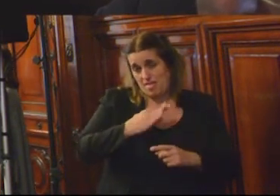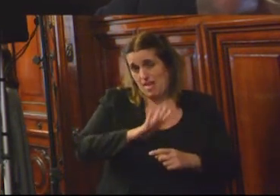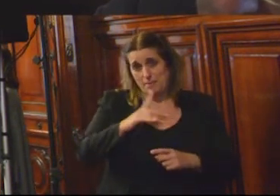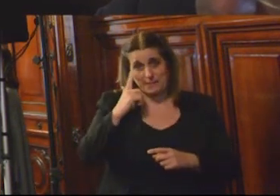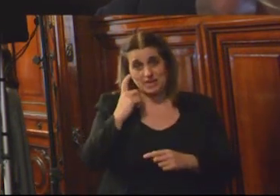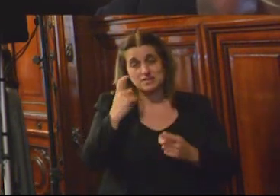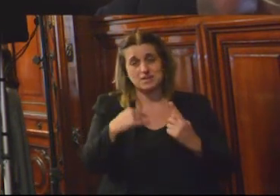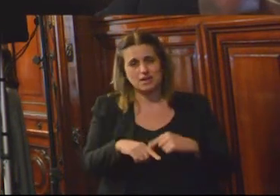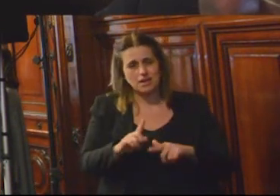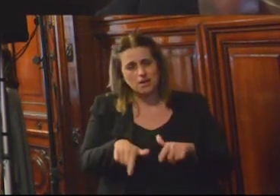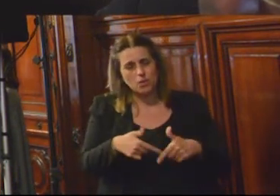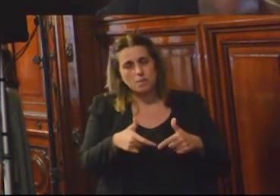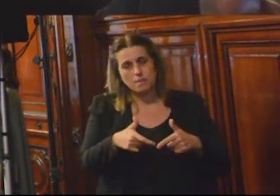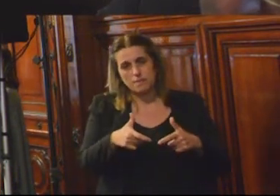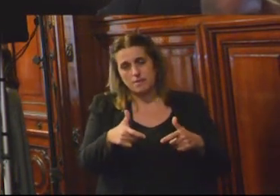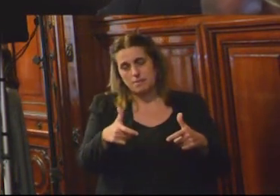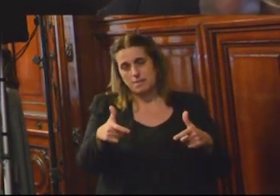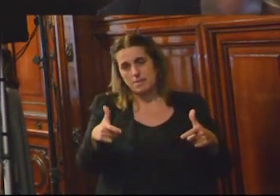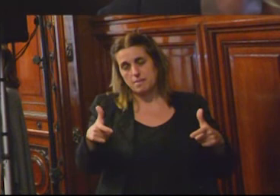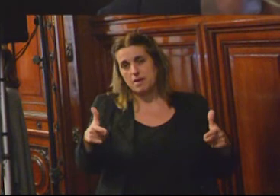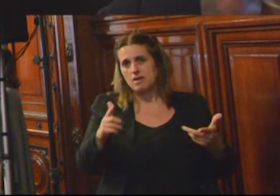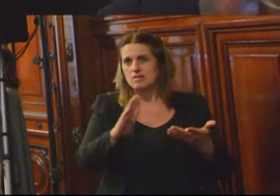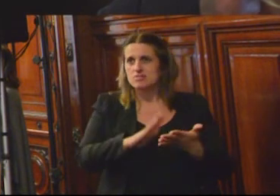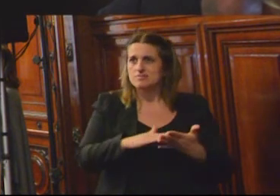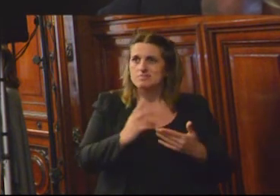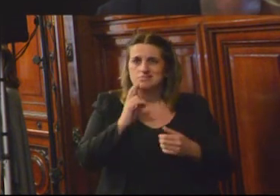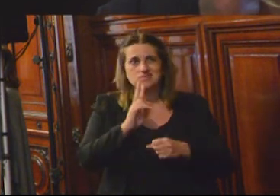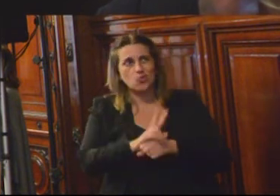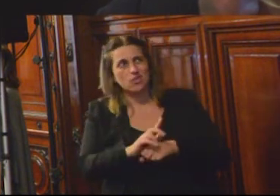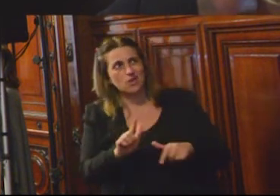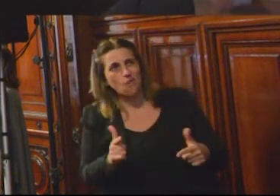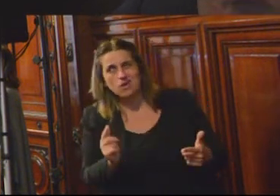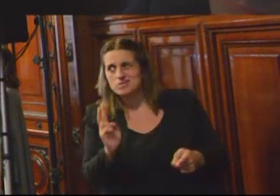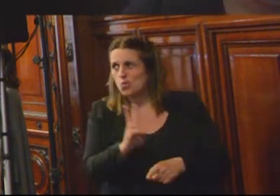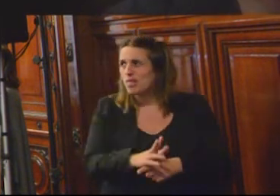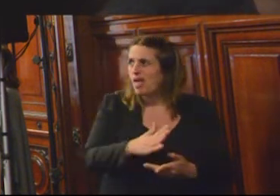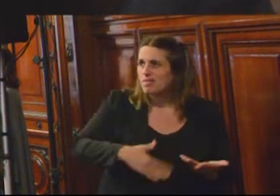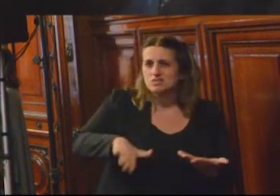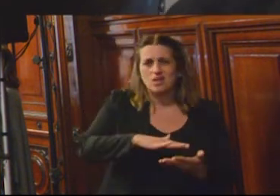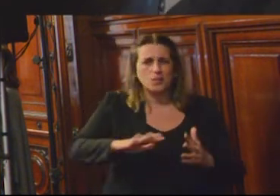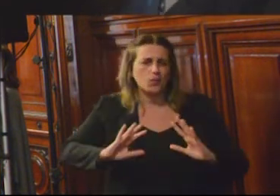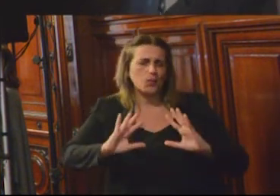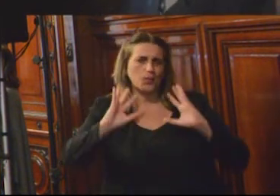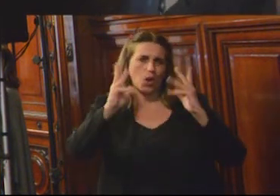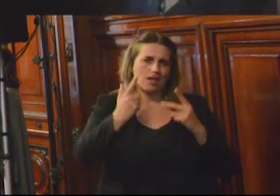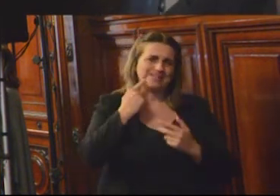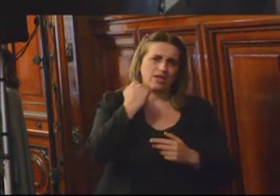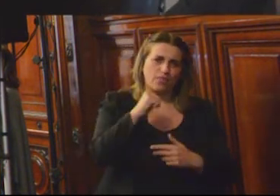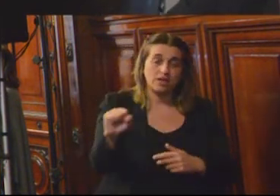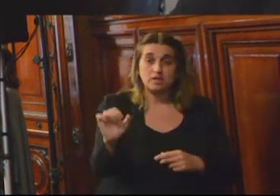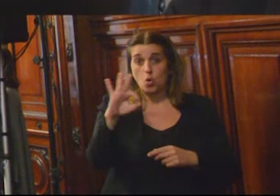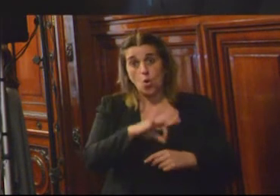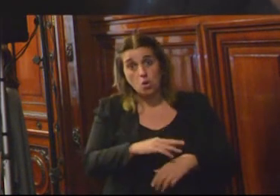donde ante el incremento de la inseguridad ciudadana, de la violencia, del delito o de organizaciones